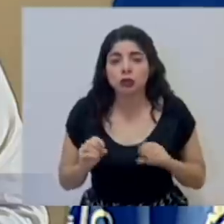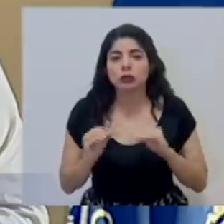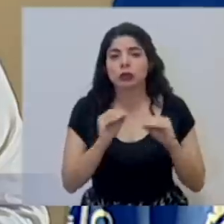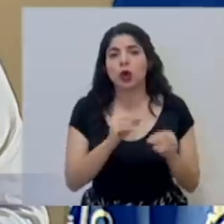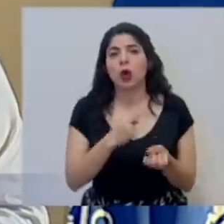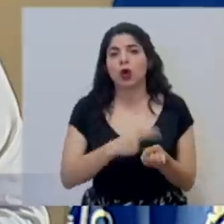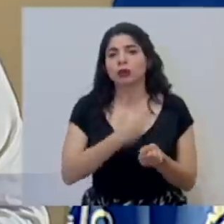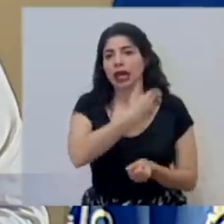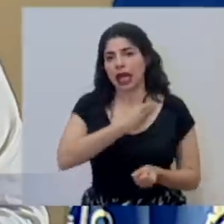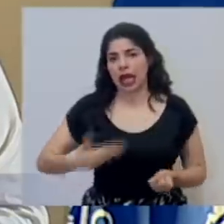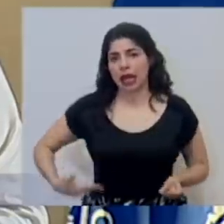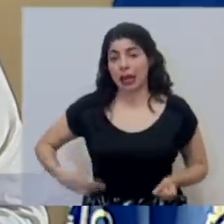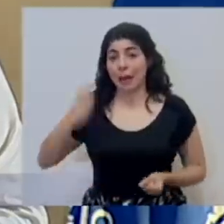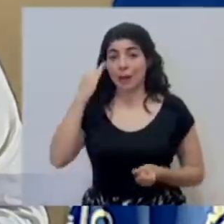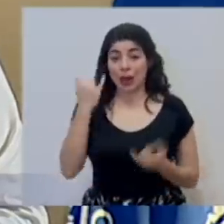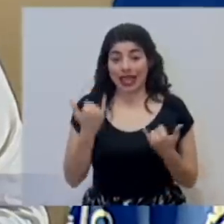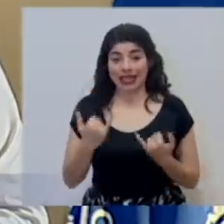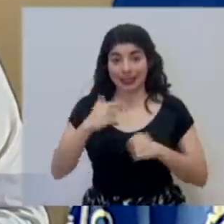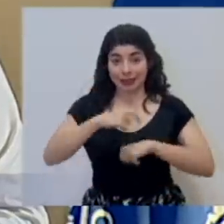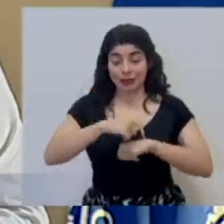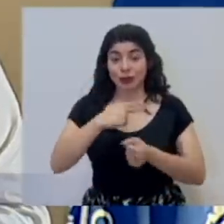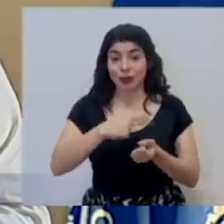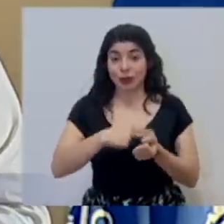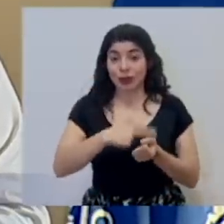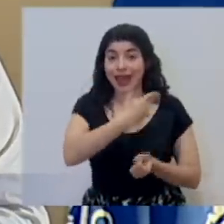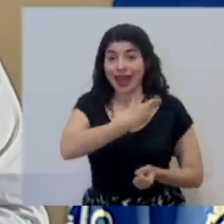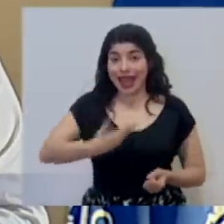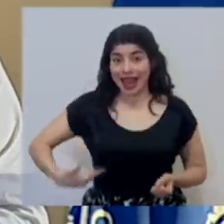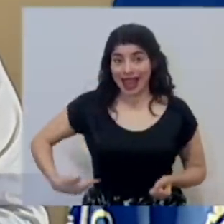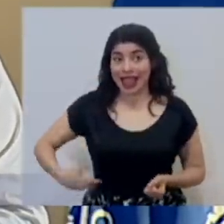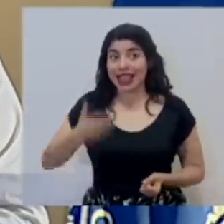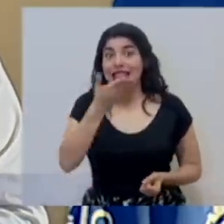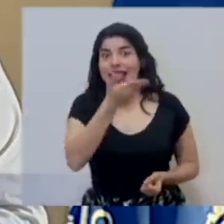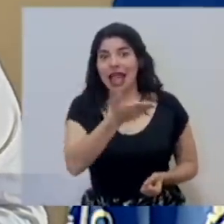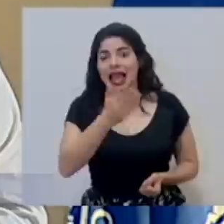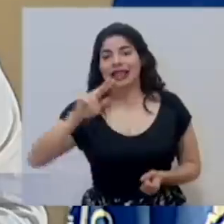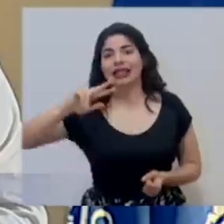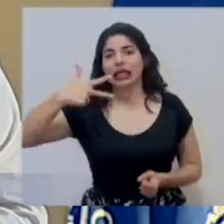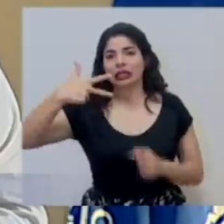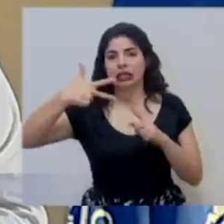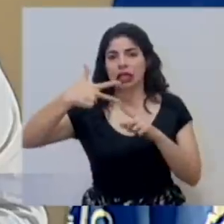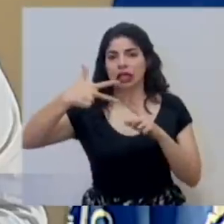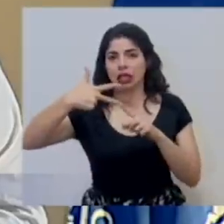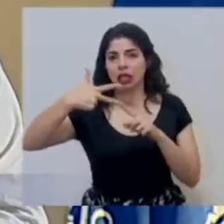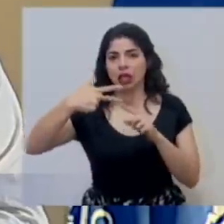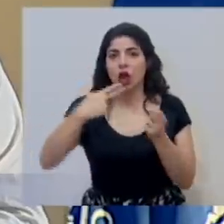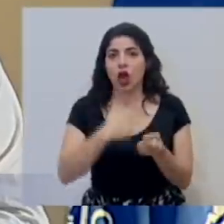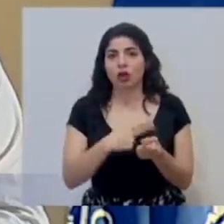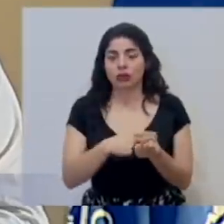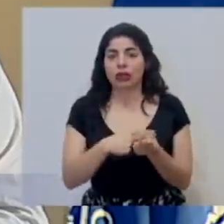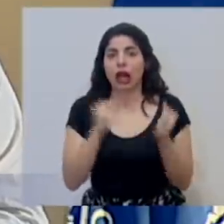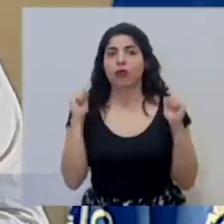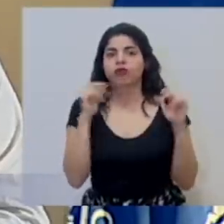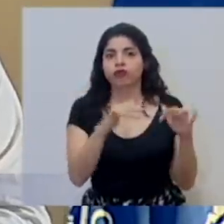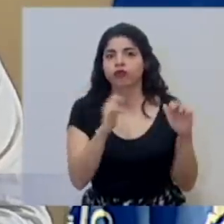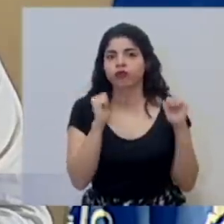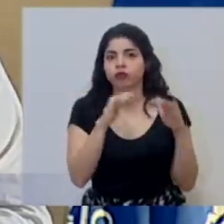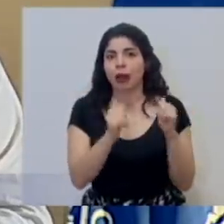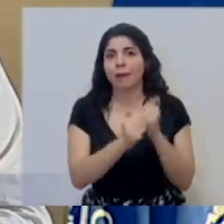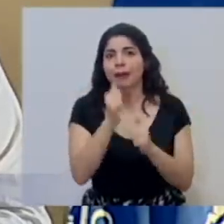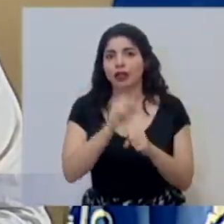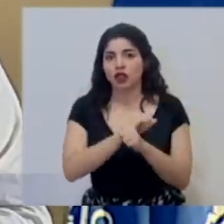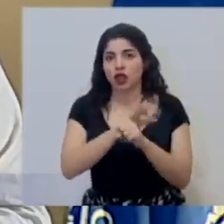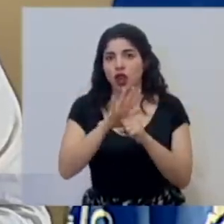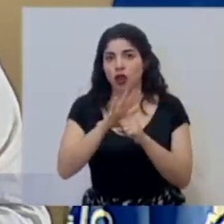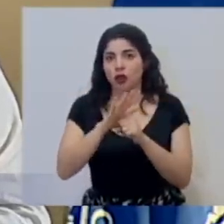Probablemente va a ser en el Hospital de Heredia, porque en estos momentos el Hospital de Heredia es el tercer hospital donde se están recibiendo más